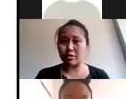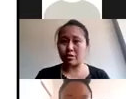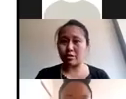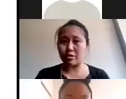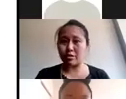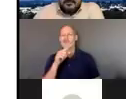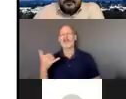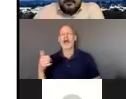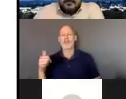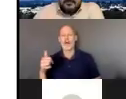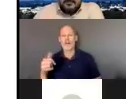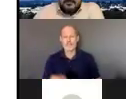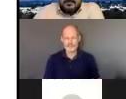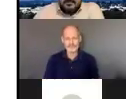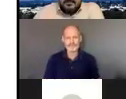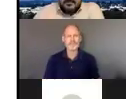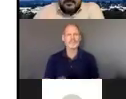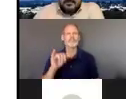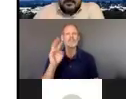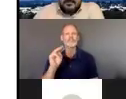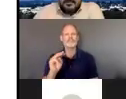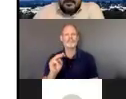ahora que está terminando el año escolar